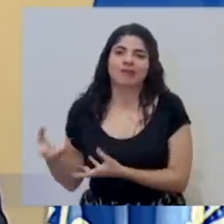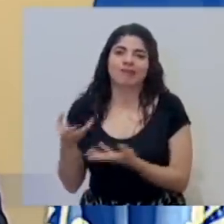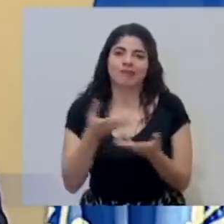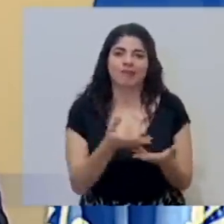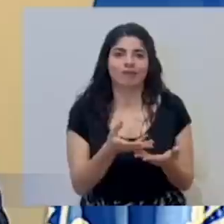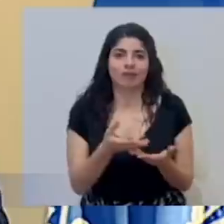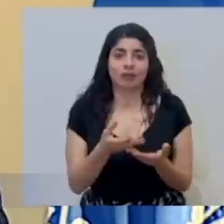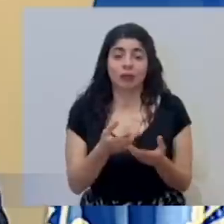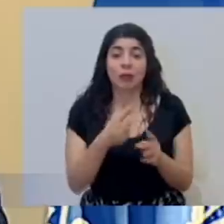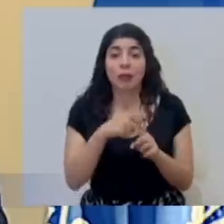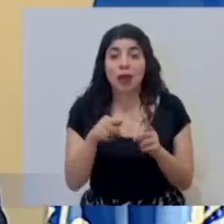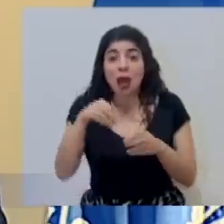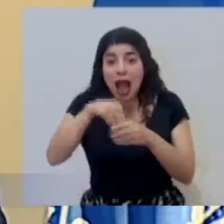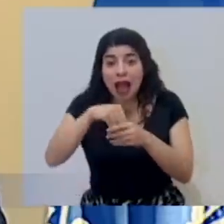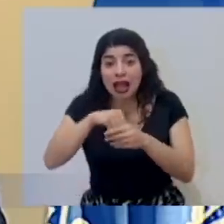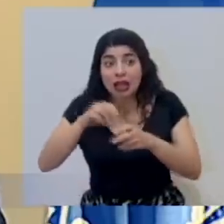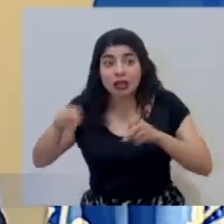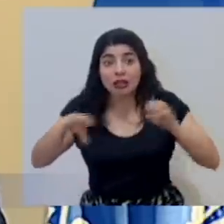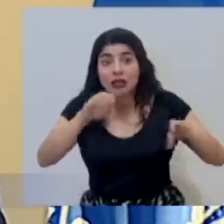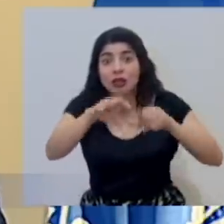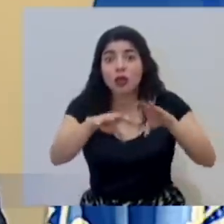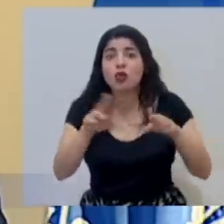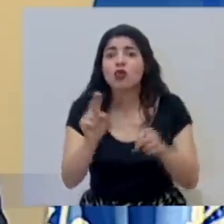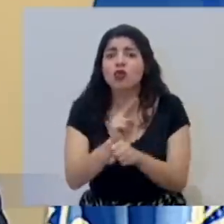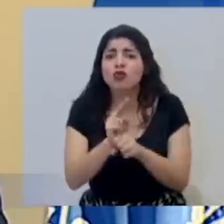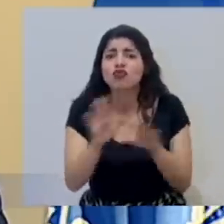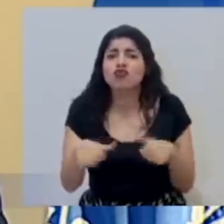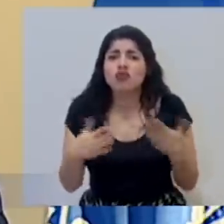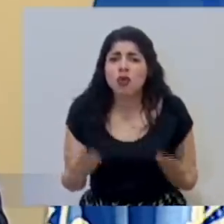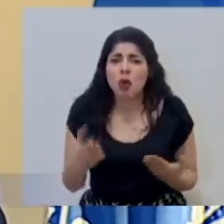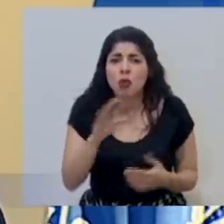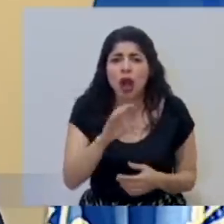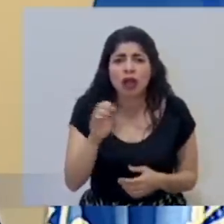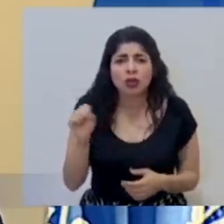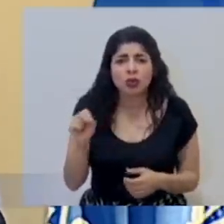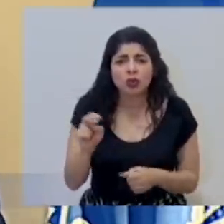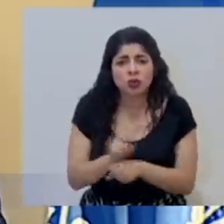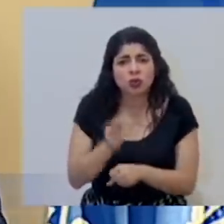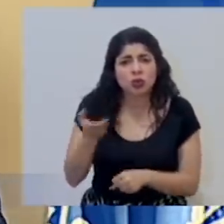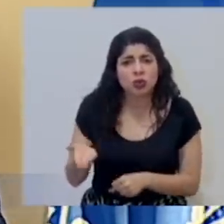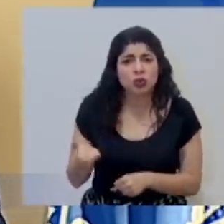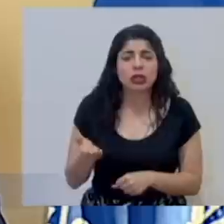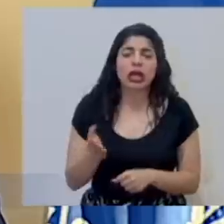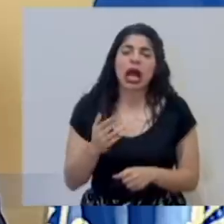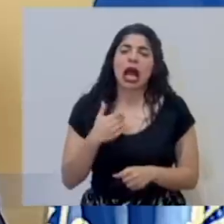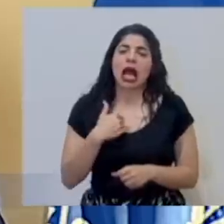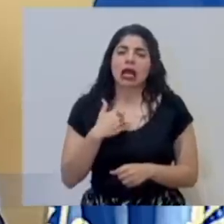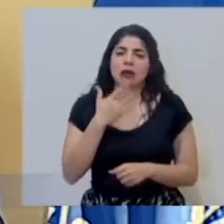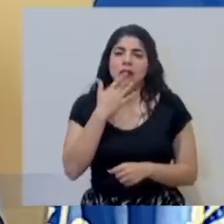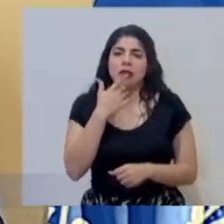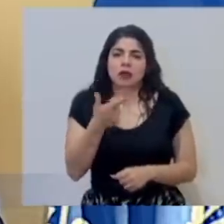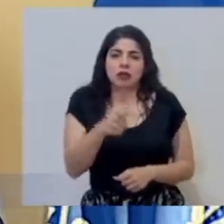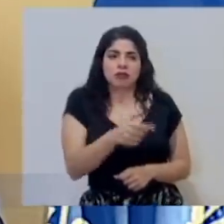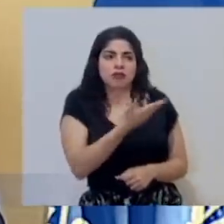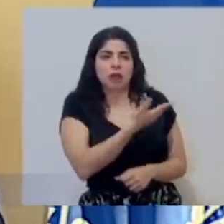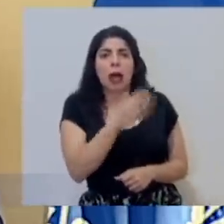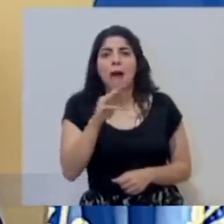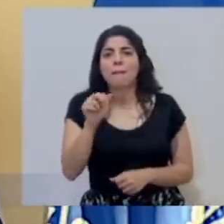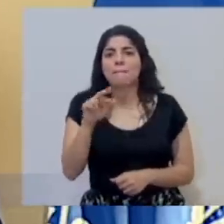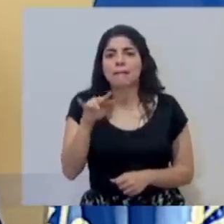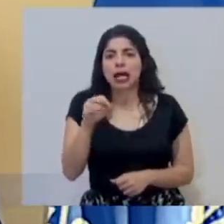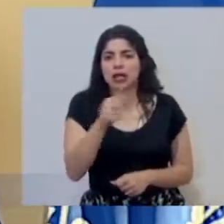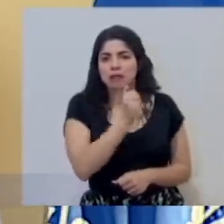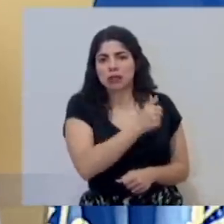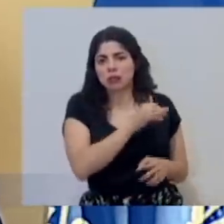Y ya con respecto a la distribución interna y cómo lo usaría directamente la caja costarricense de seguro social, pues yo sí le dejaría al doctor Mario